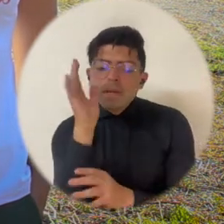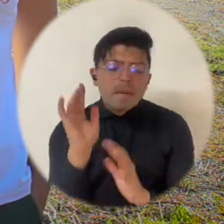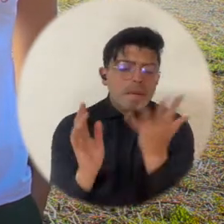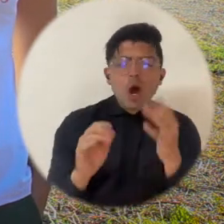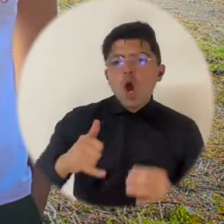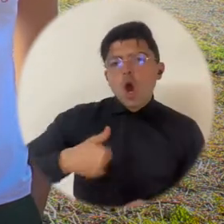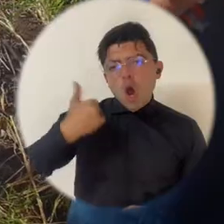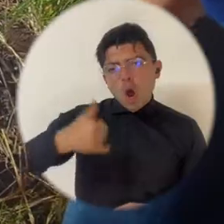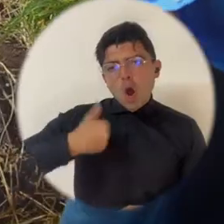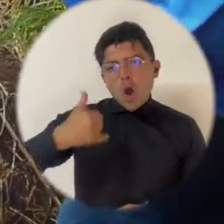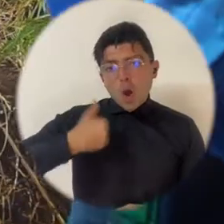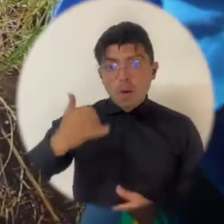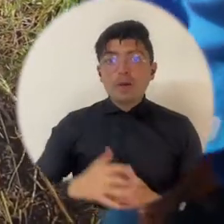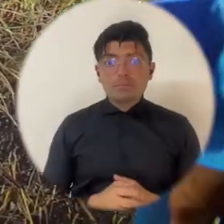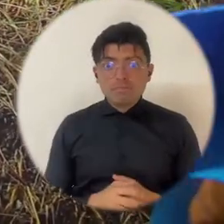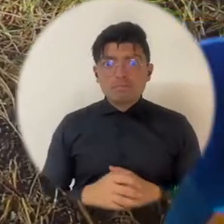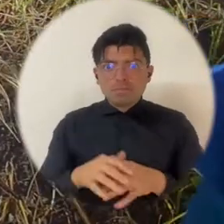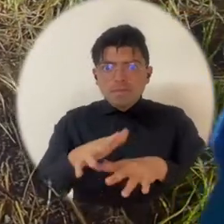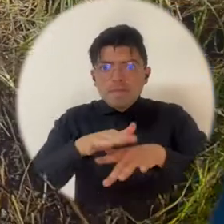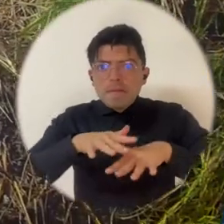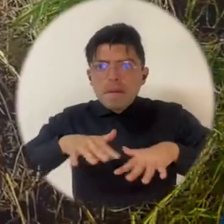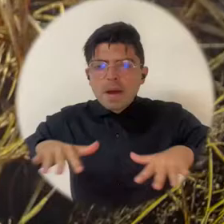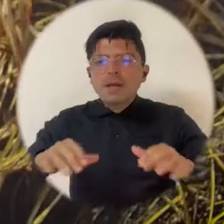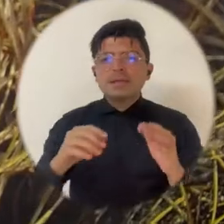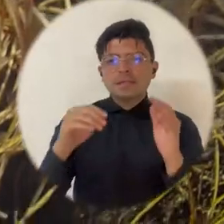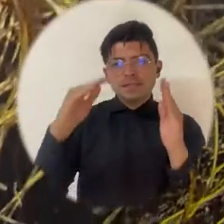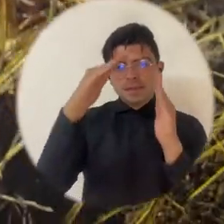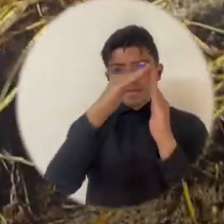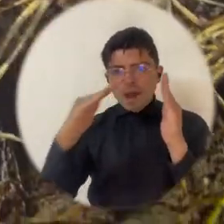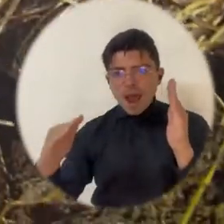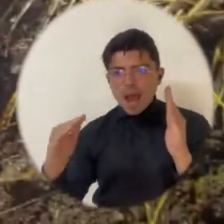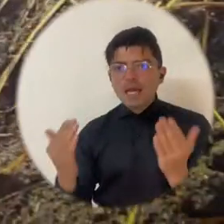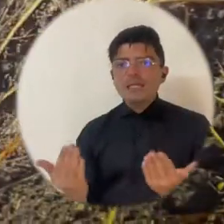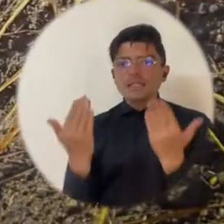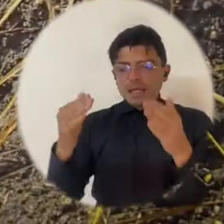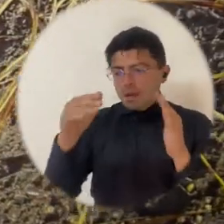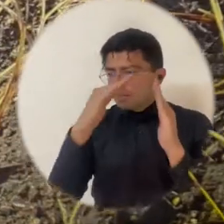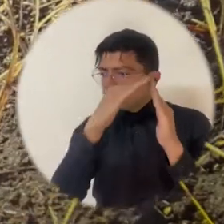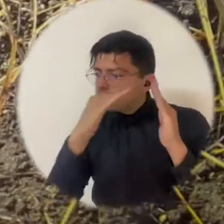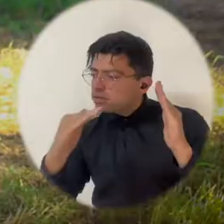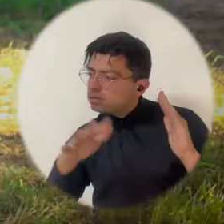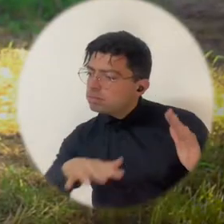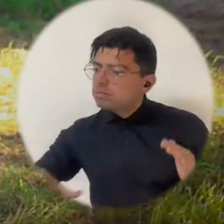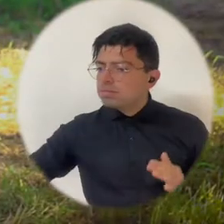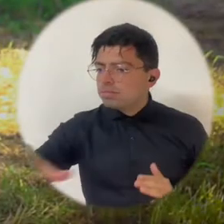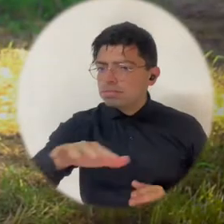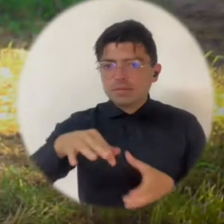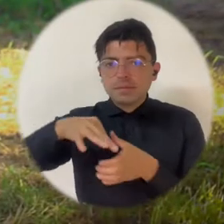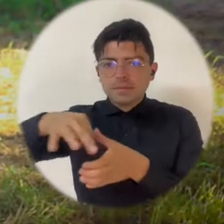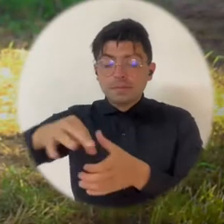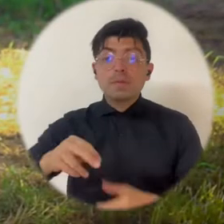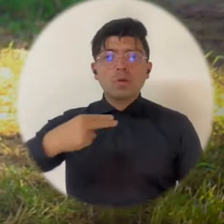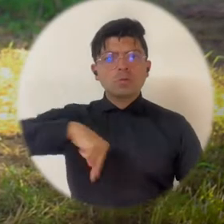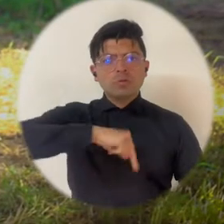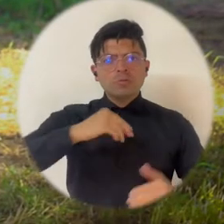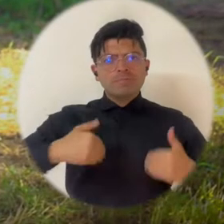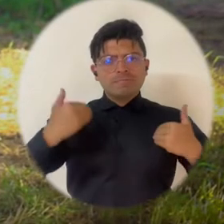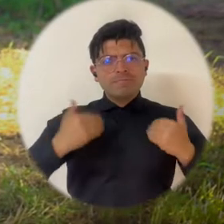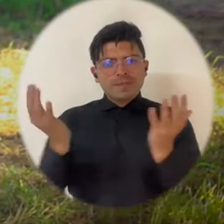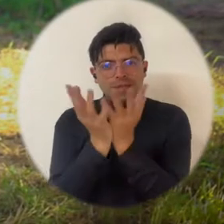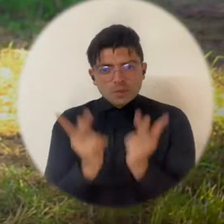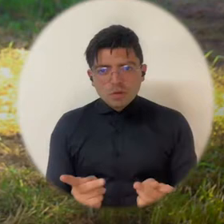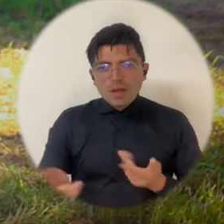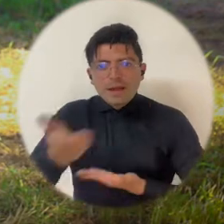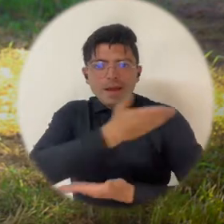bosque juvenil que alcanza a dar una gran sombra para la zona donde se siembra. Estamos felices como estudiantes de estar